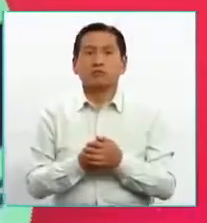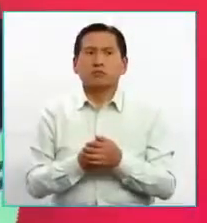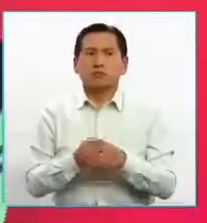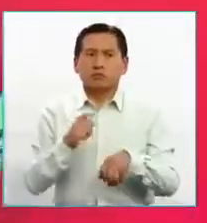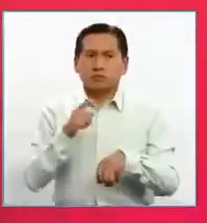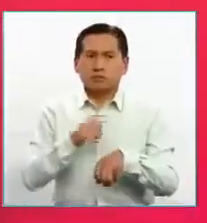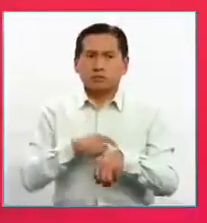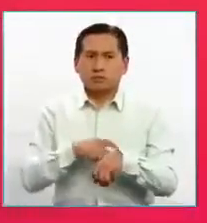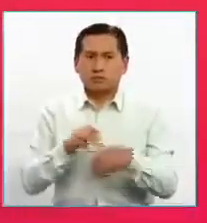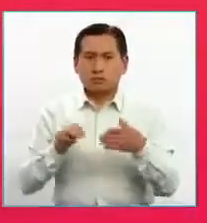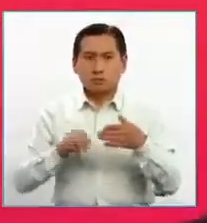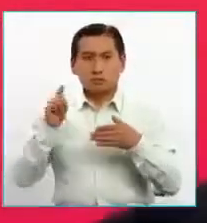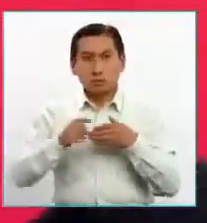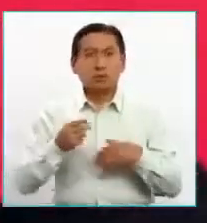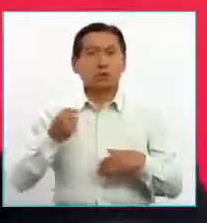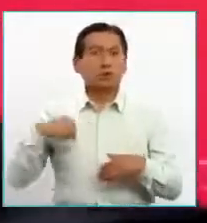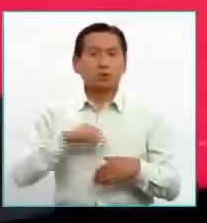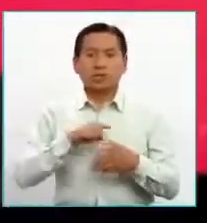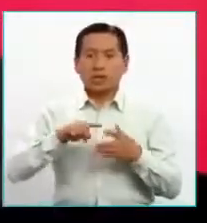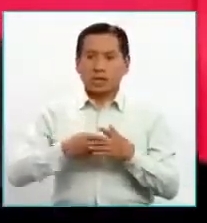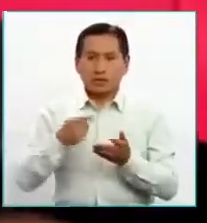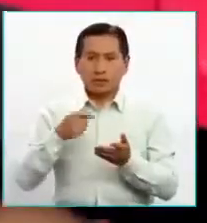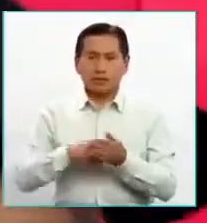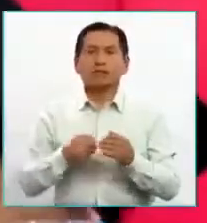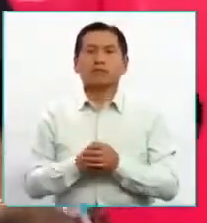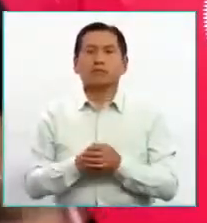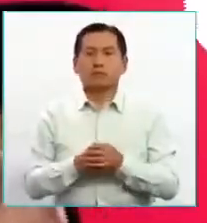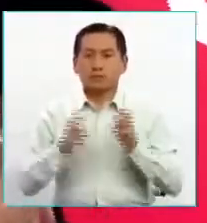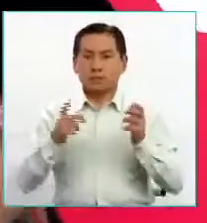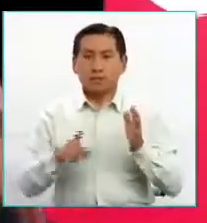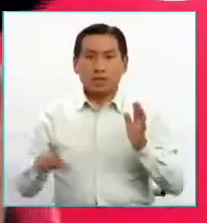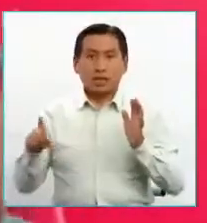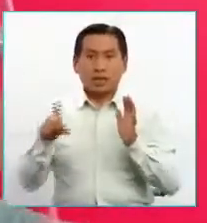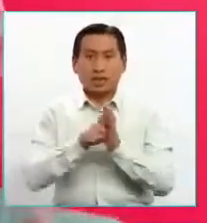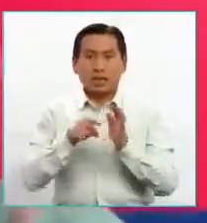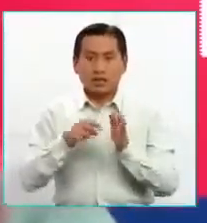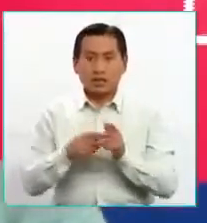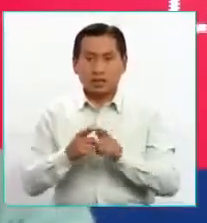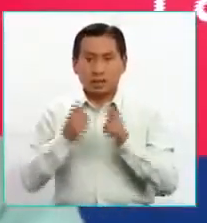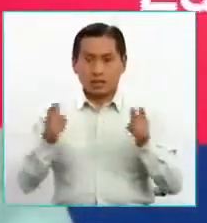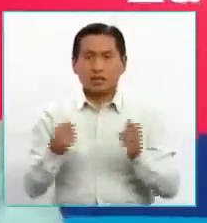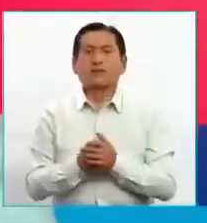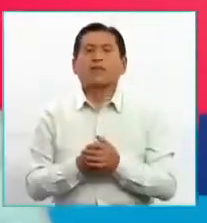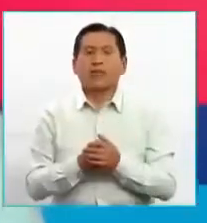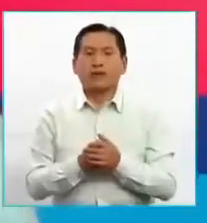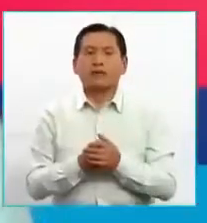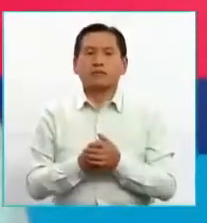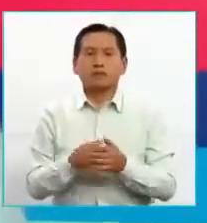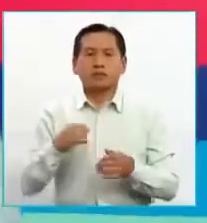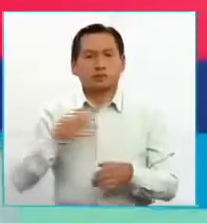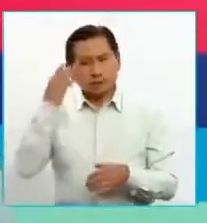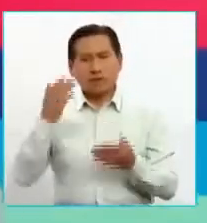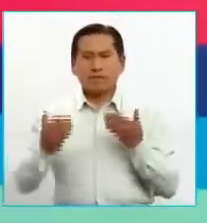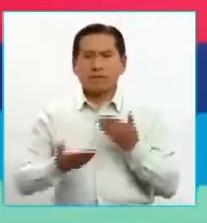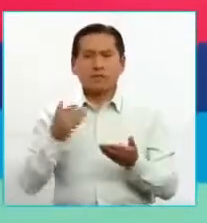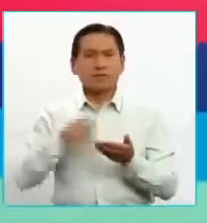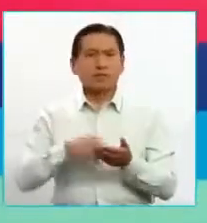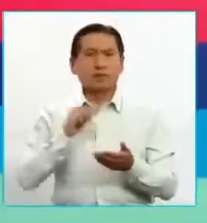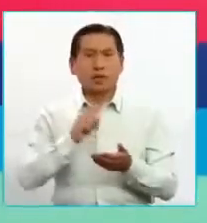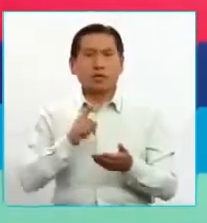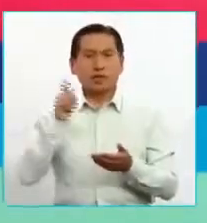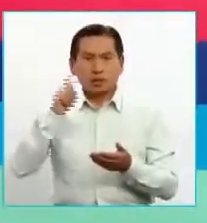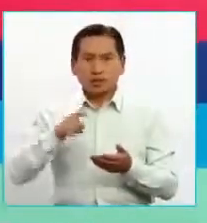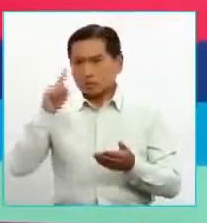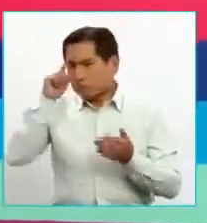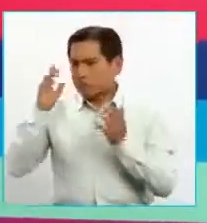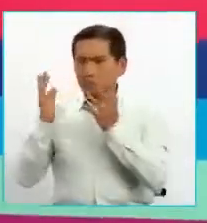de marzo, vamos a iniciar el tema de la ley del macro. Yo sé que no es fácil, hay que